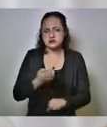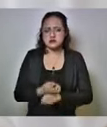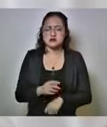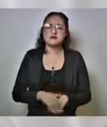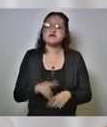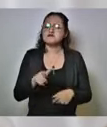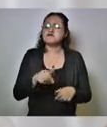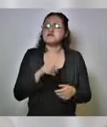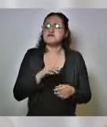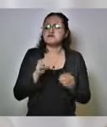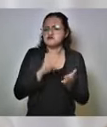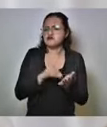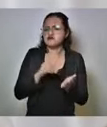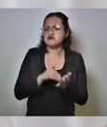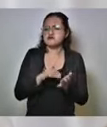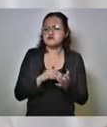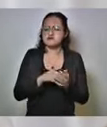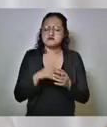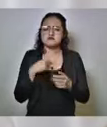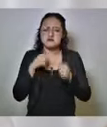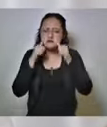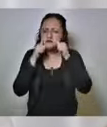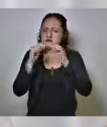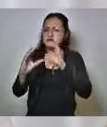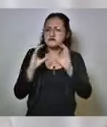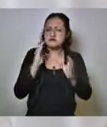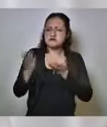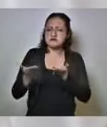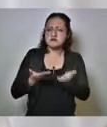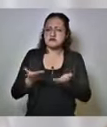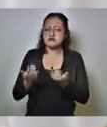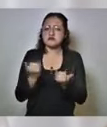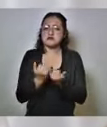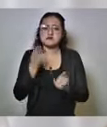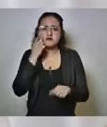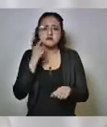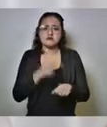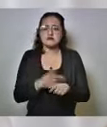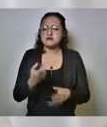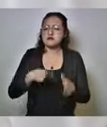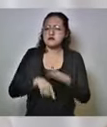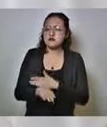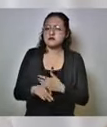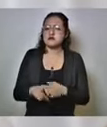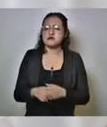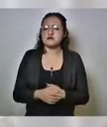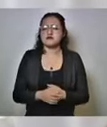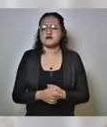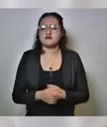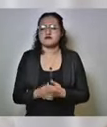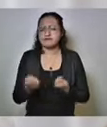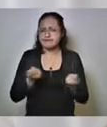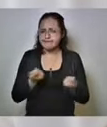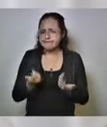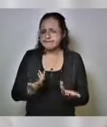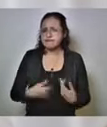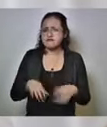mantenemos comunicación con la directora administrativa ahí mantenemos